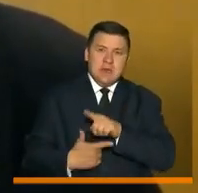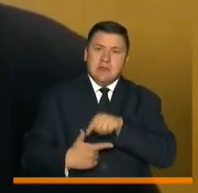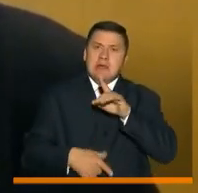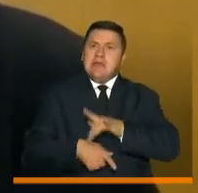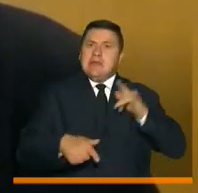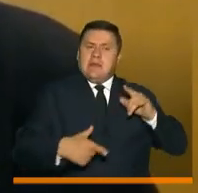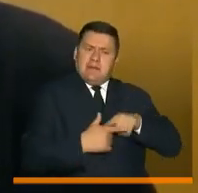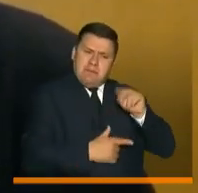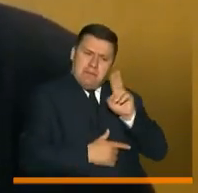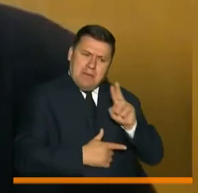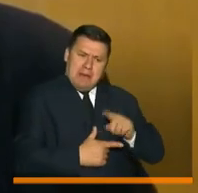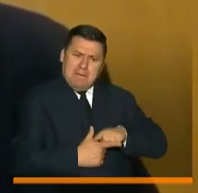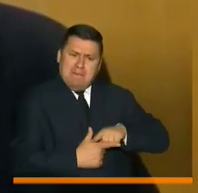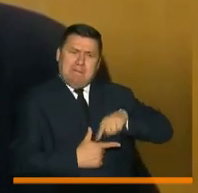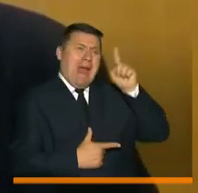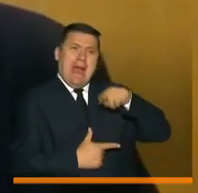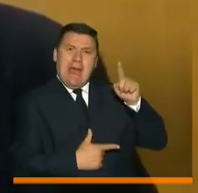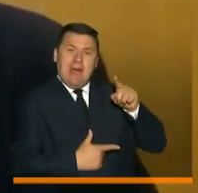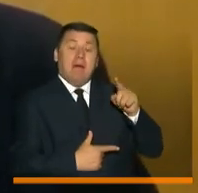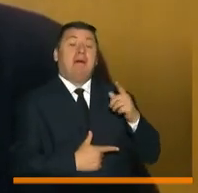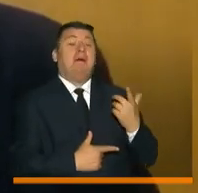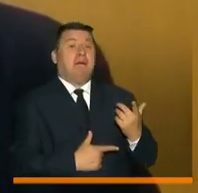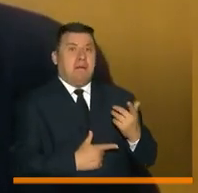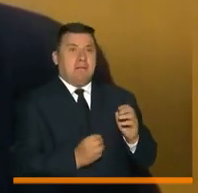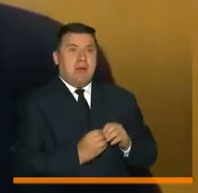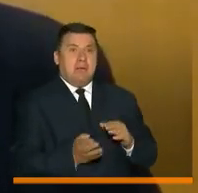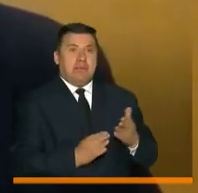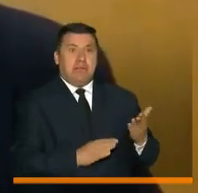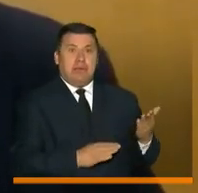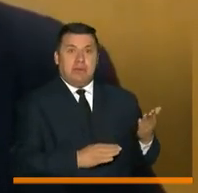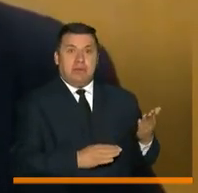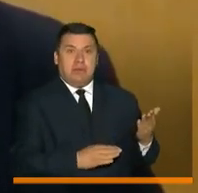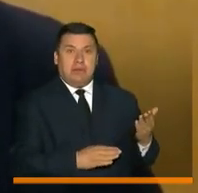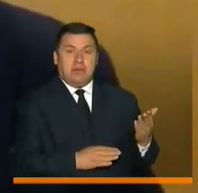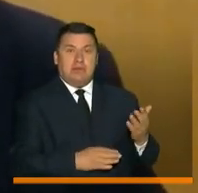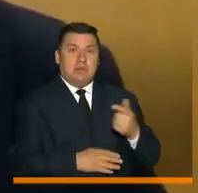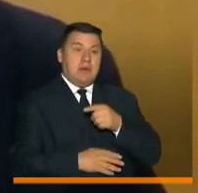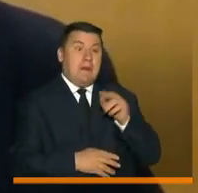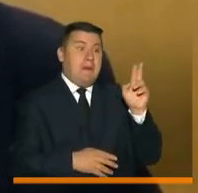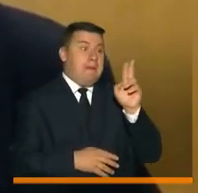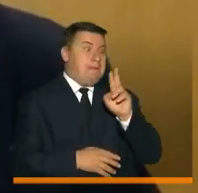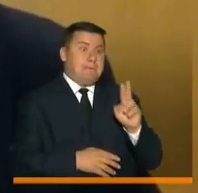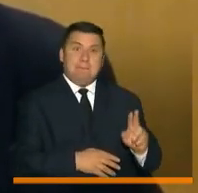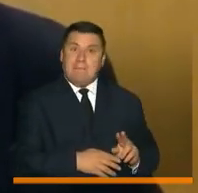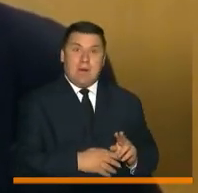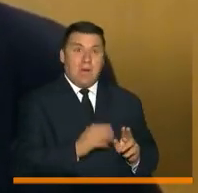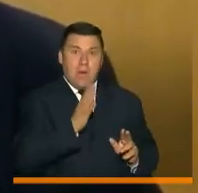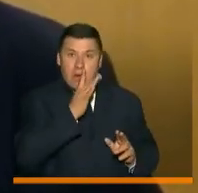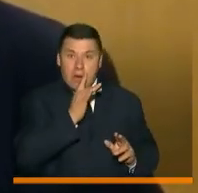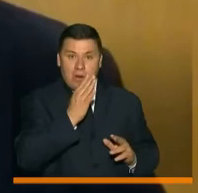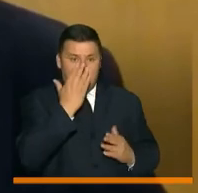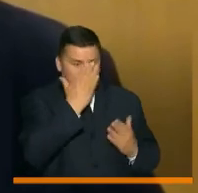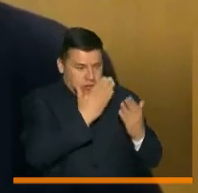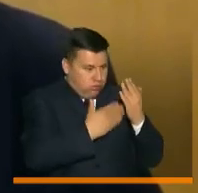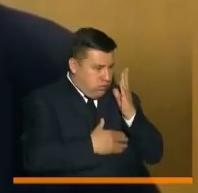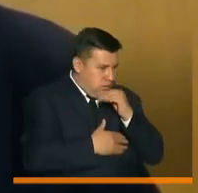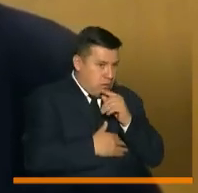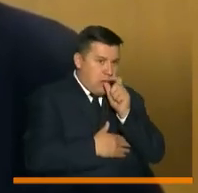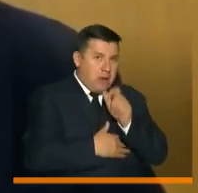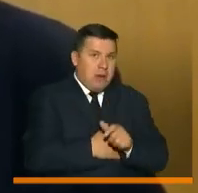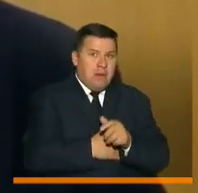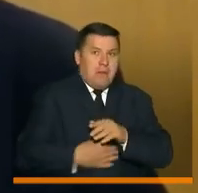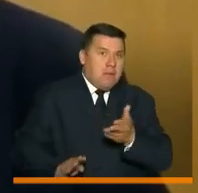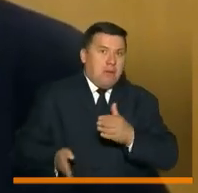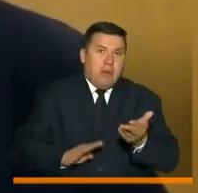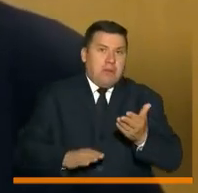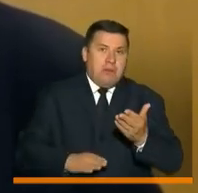tempranamente en marzo, pudo haber habido más fallecidos de los que se registraron, porque en marzo todavía no había capacidad de hacer pruebas, o sea que mucha gente pudo haber